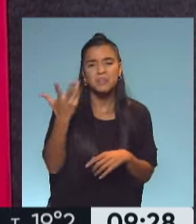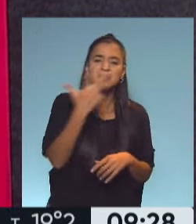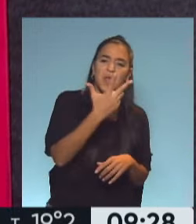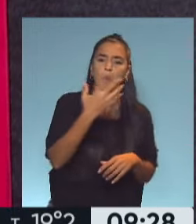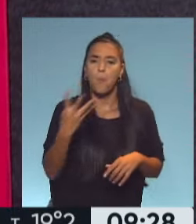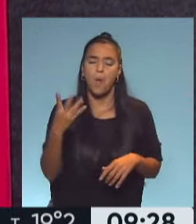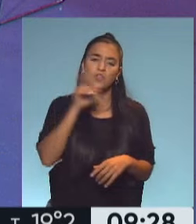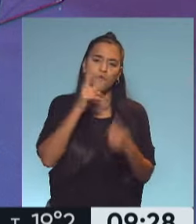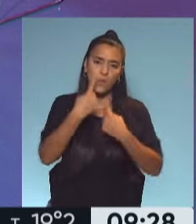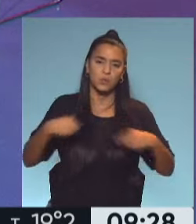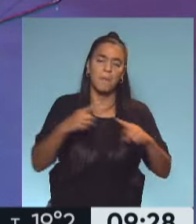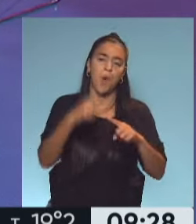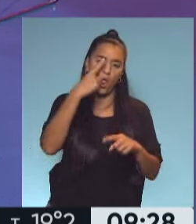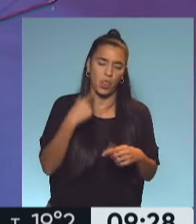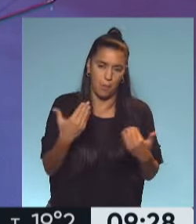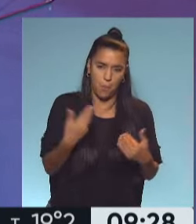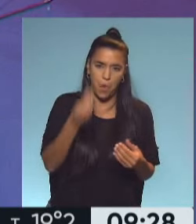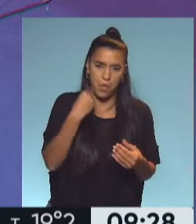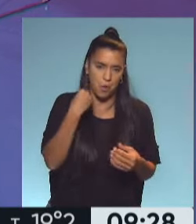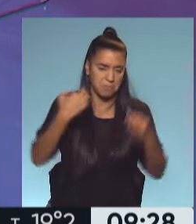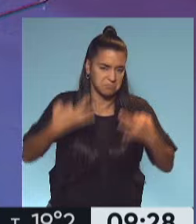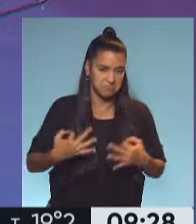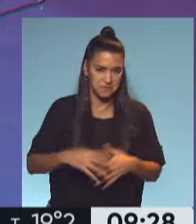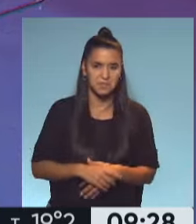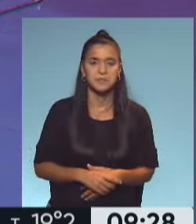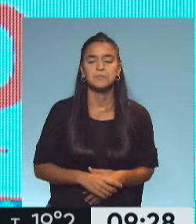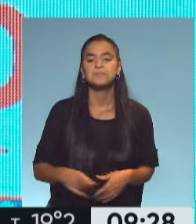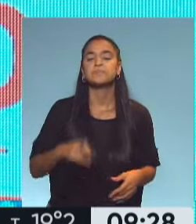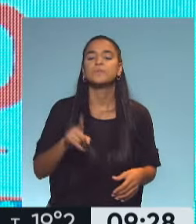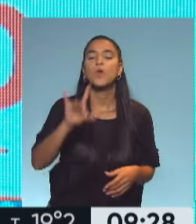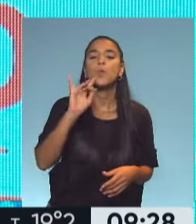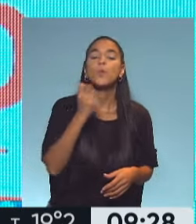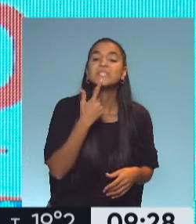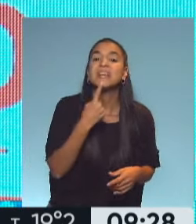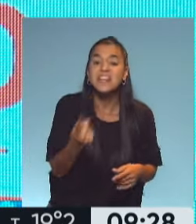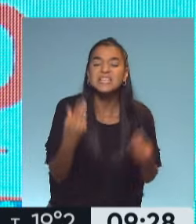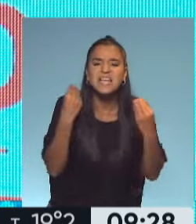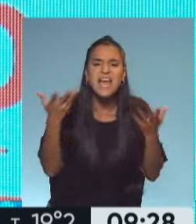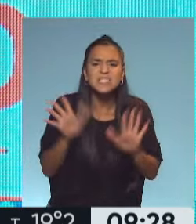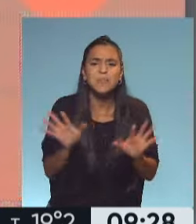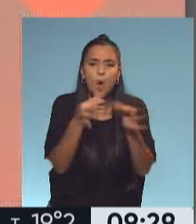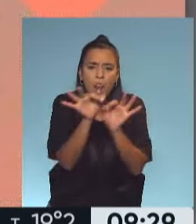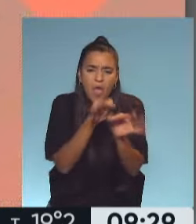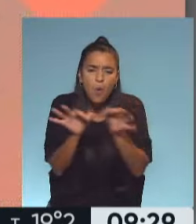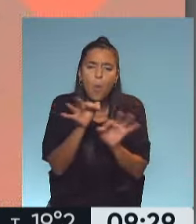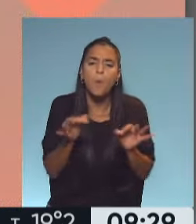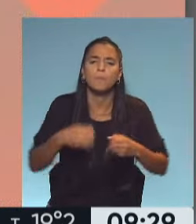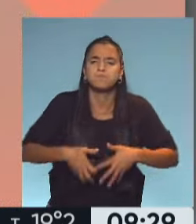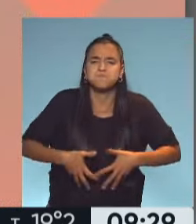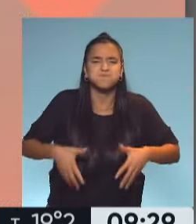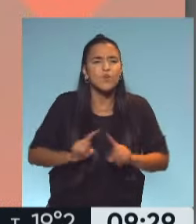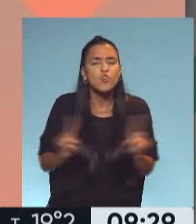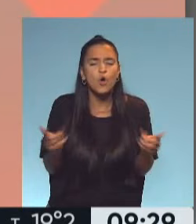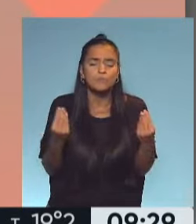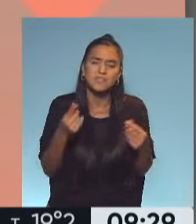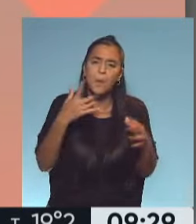o cuatro frutas por día podemos consumir perfectamente. Bien, dice Luis, ¿qué podemos hacer para que las legumbres no nos inflamen tanto? ¿Es